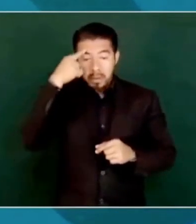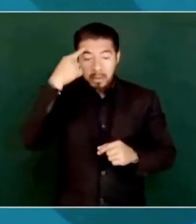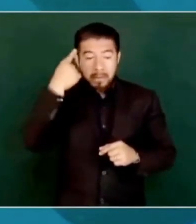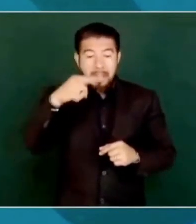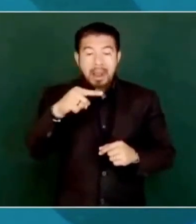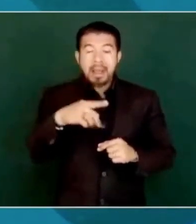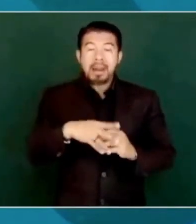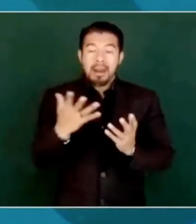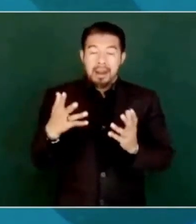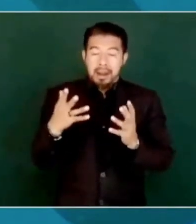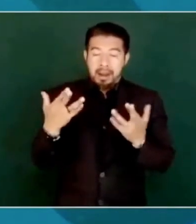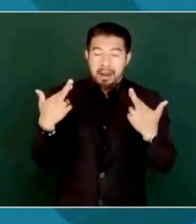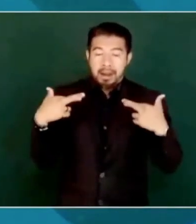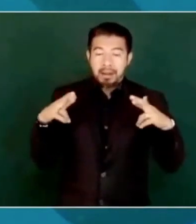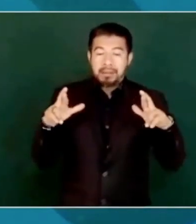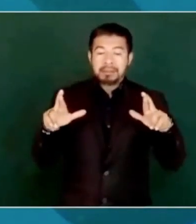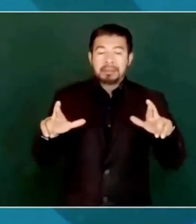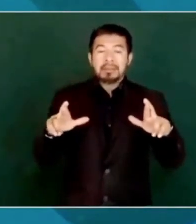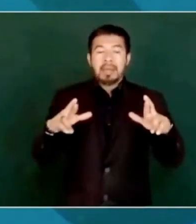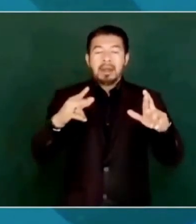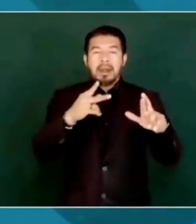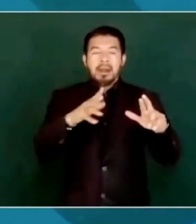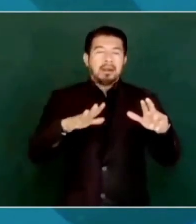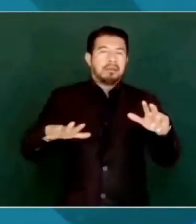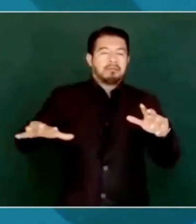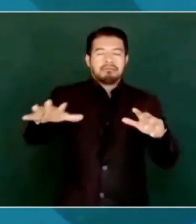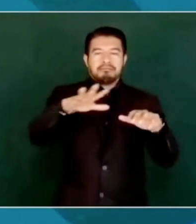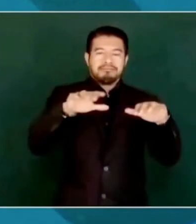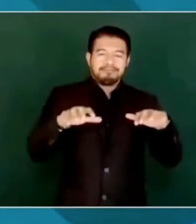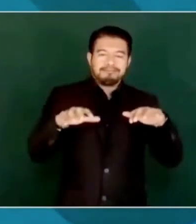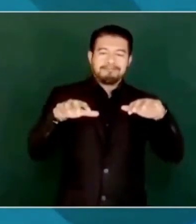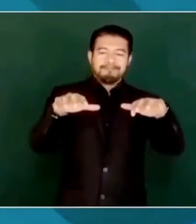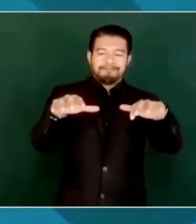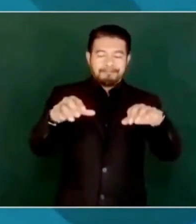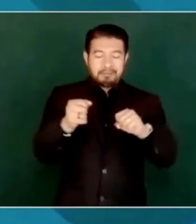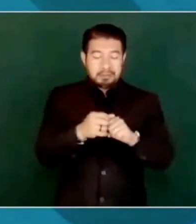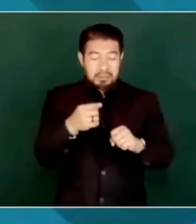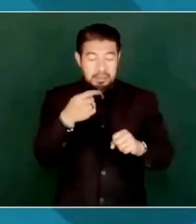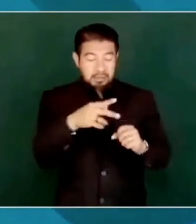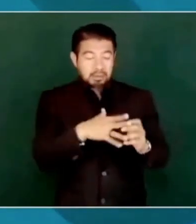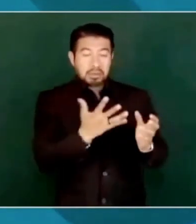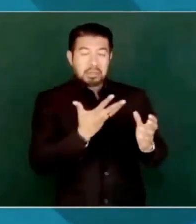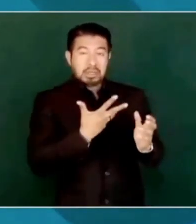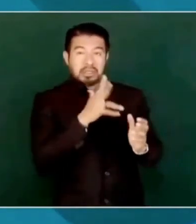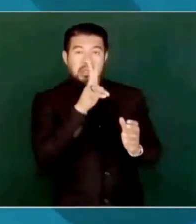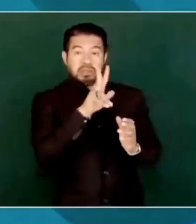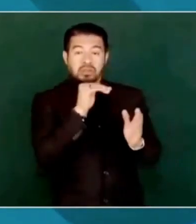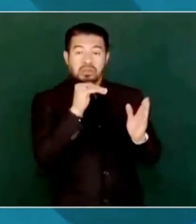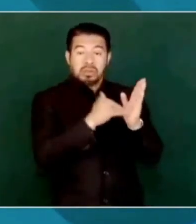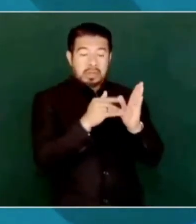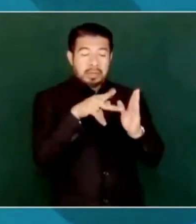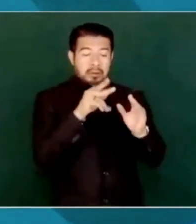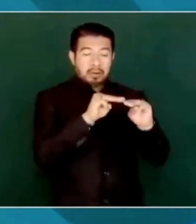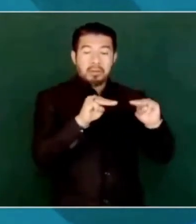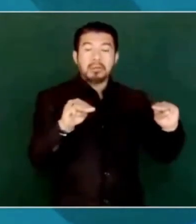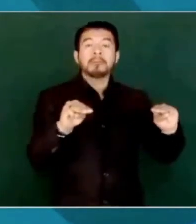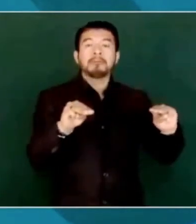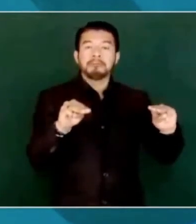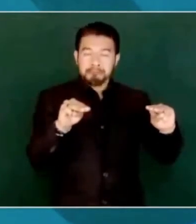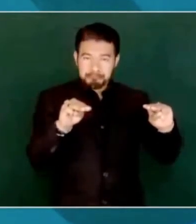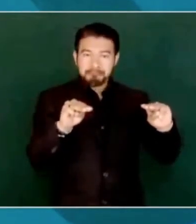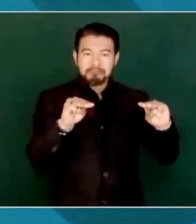esa infraestructura, esos 18 mil kilómetros se puedan